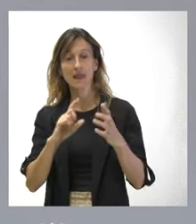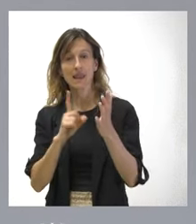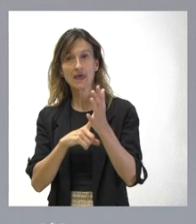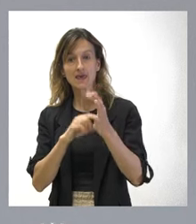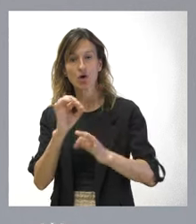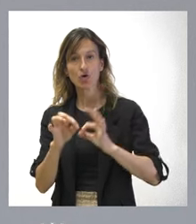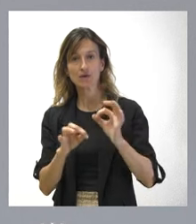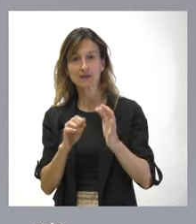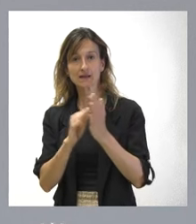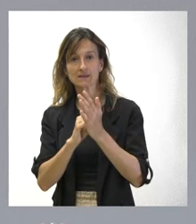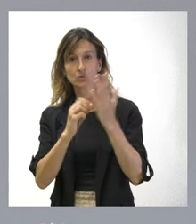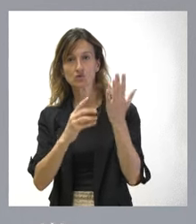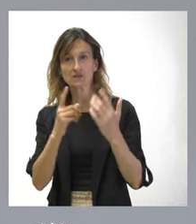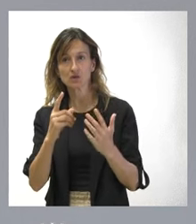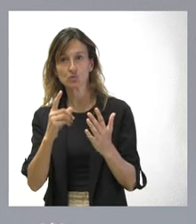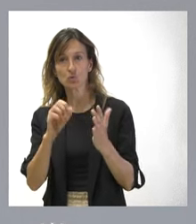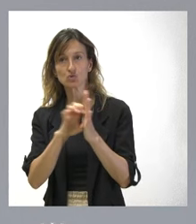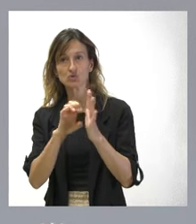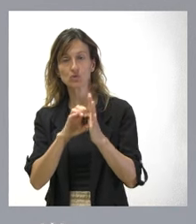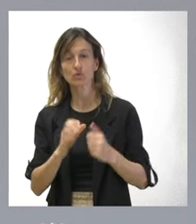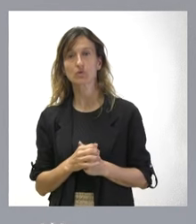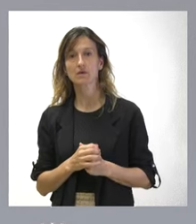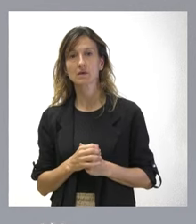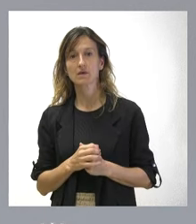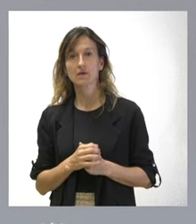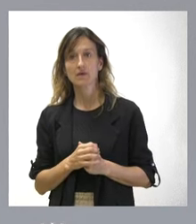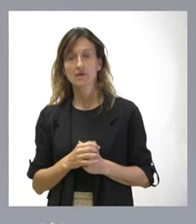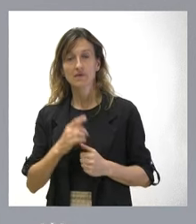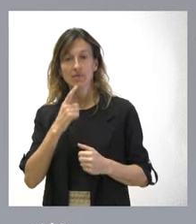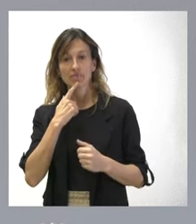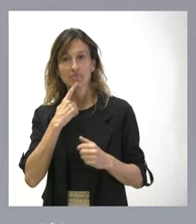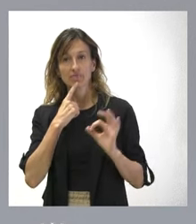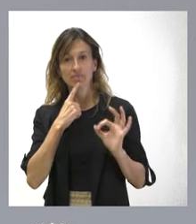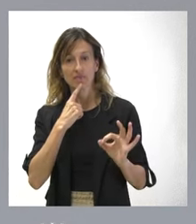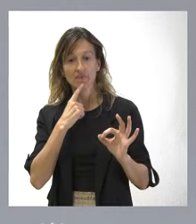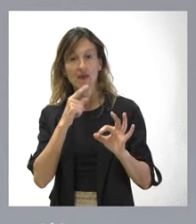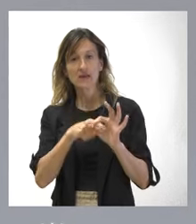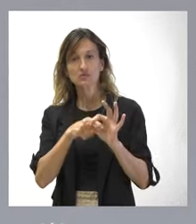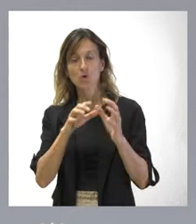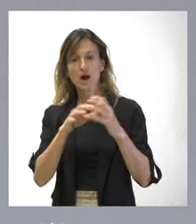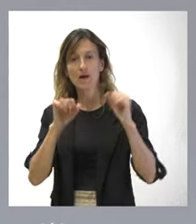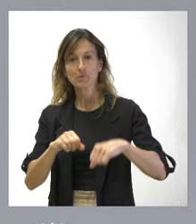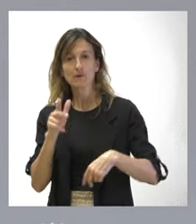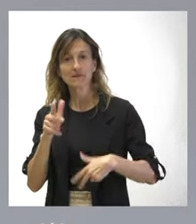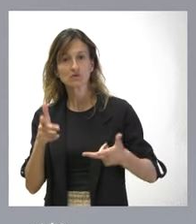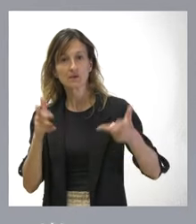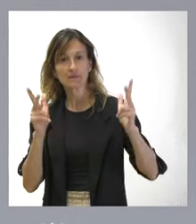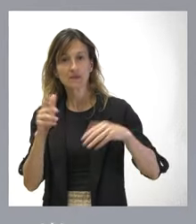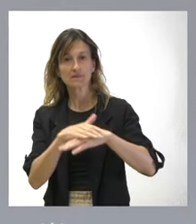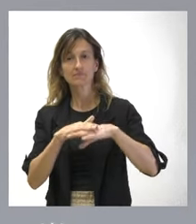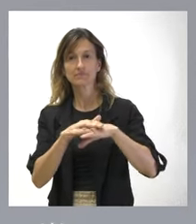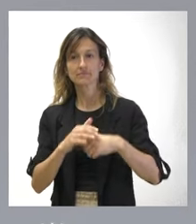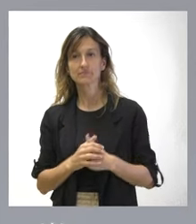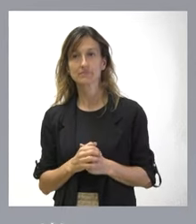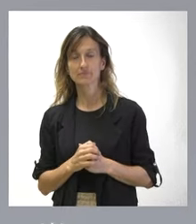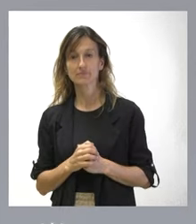El artículo 81 de la Constitución dice que son leyes orgánicas los que aprueban los derechos y libertades fundamentales, las